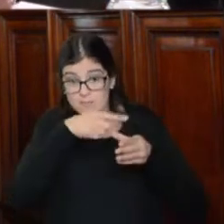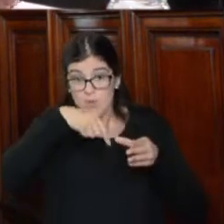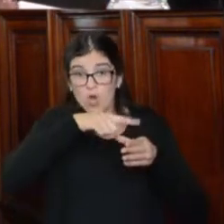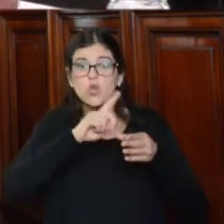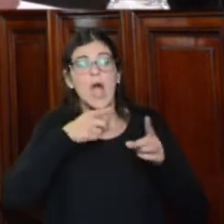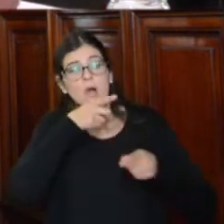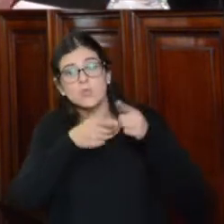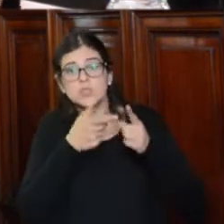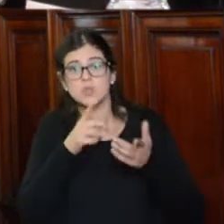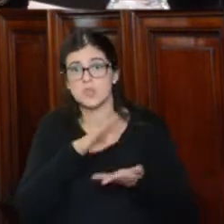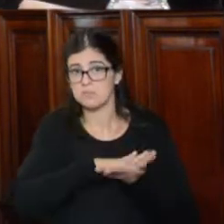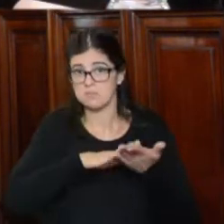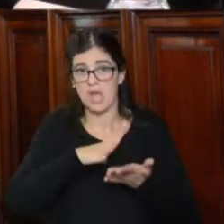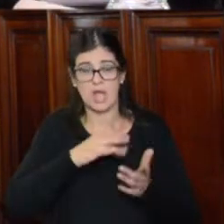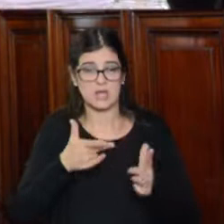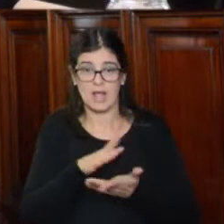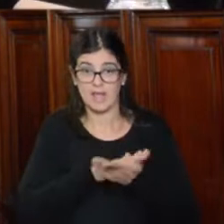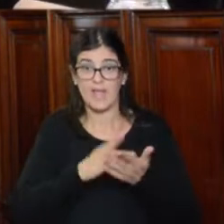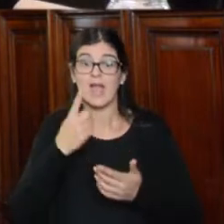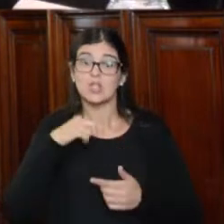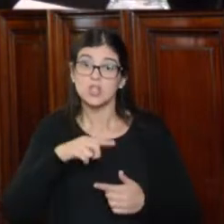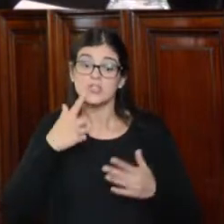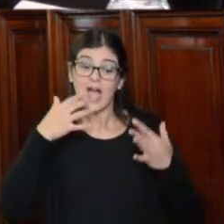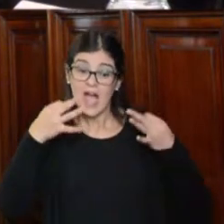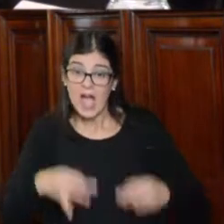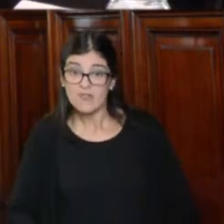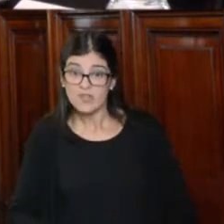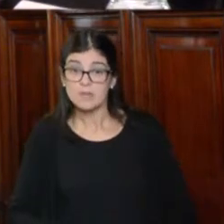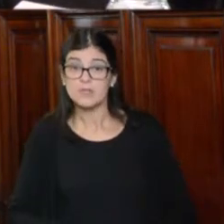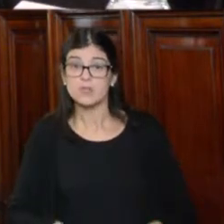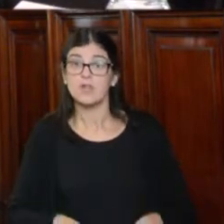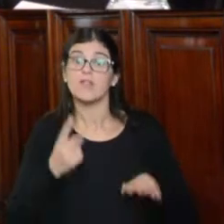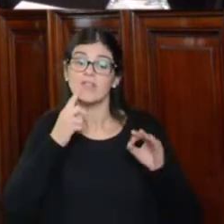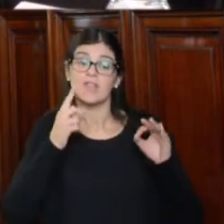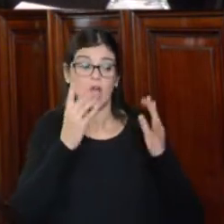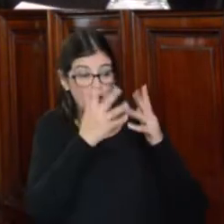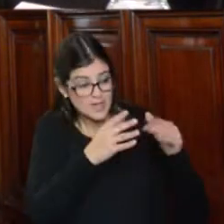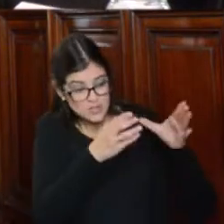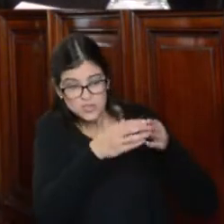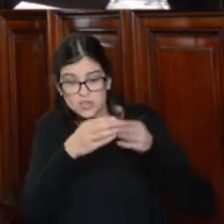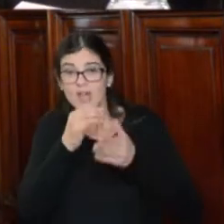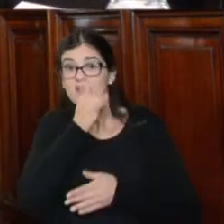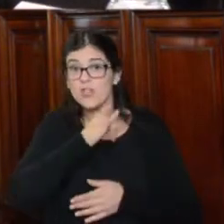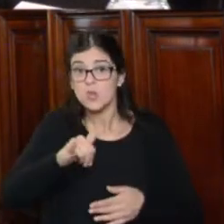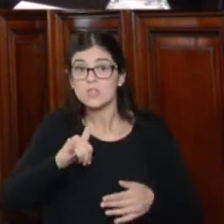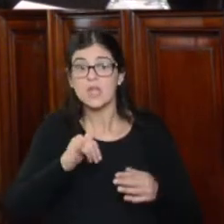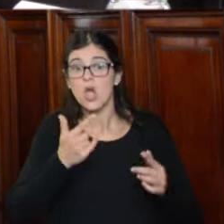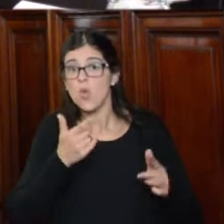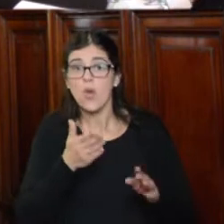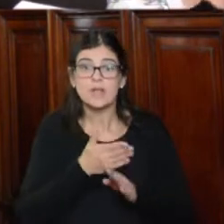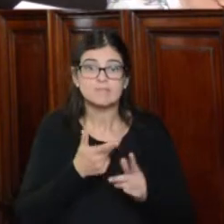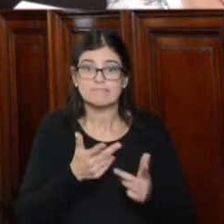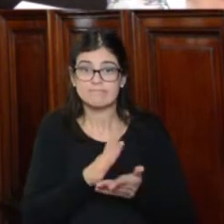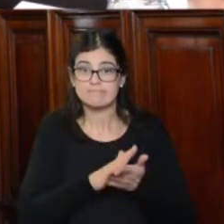acusación aún. Por lo que las afirmaciones de las organizaciones denunciantes carecen de entidad.